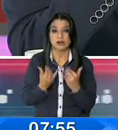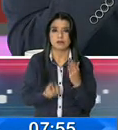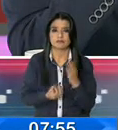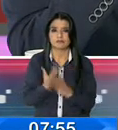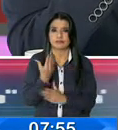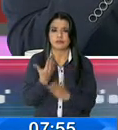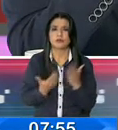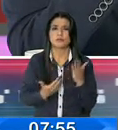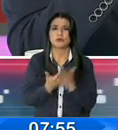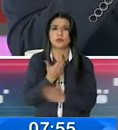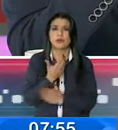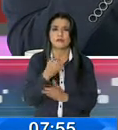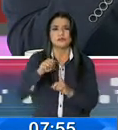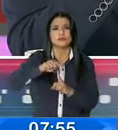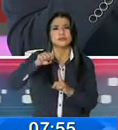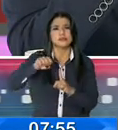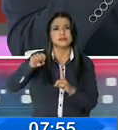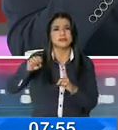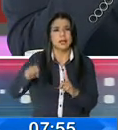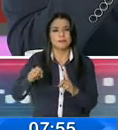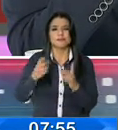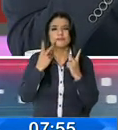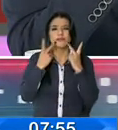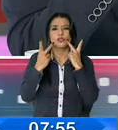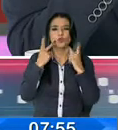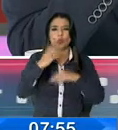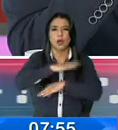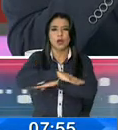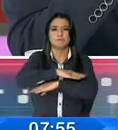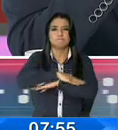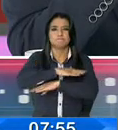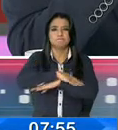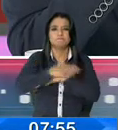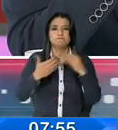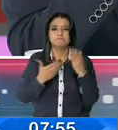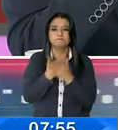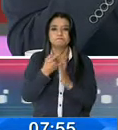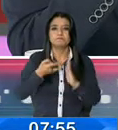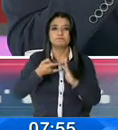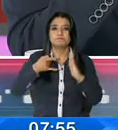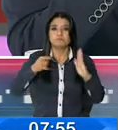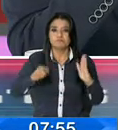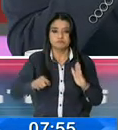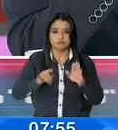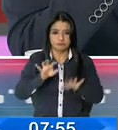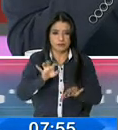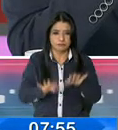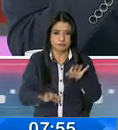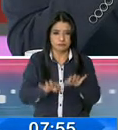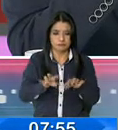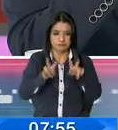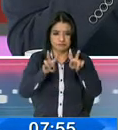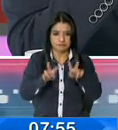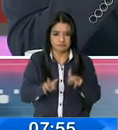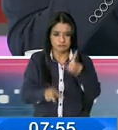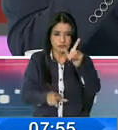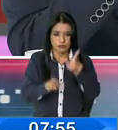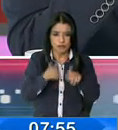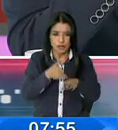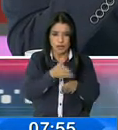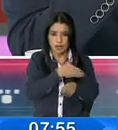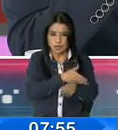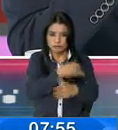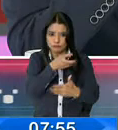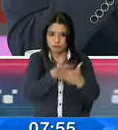sistema virtual, un sistema tecnológico en lo cual nosotros podamos entrar y ver si las personas ya habían sido